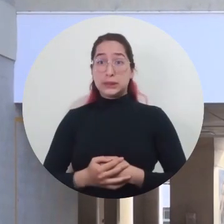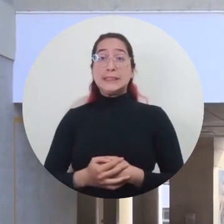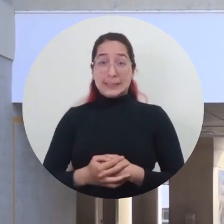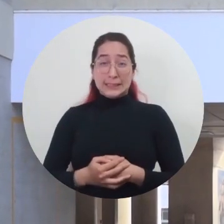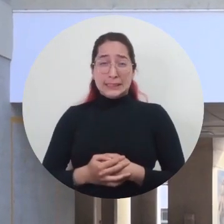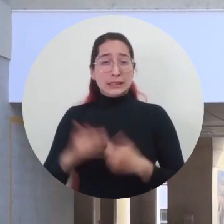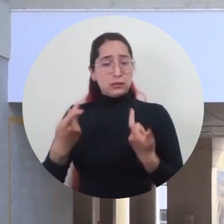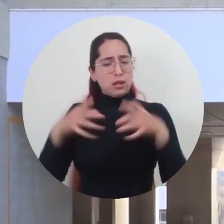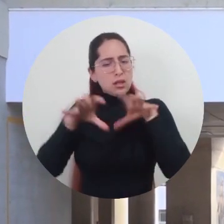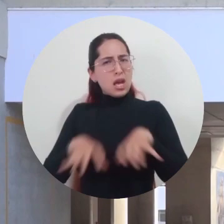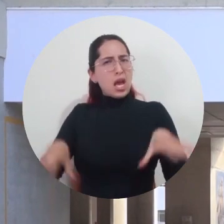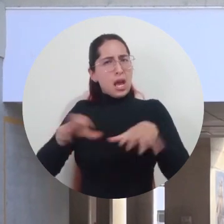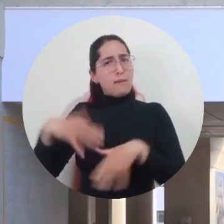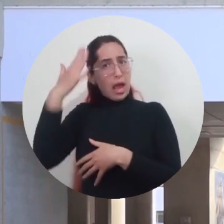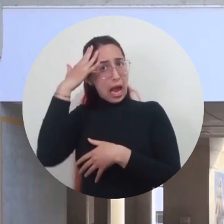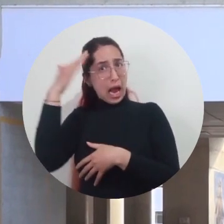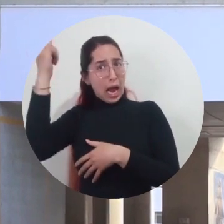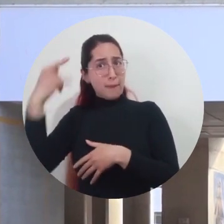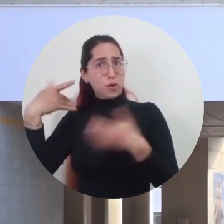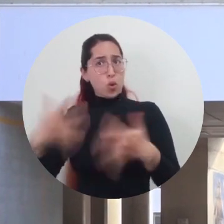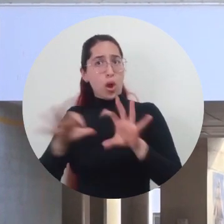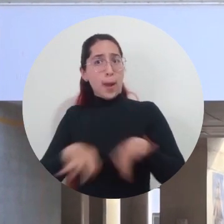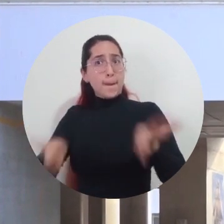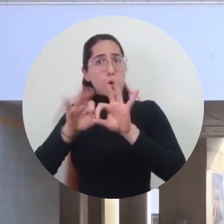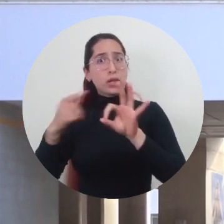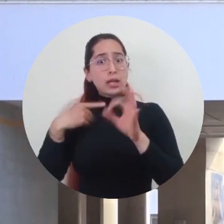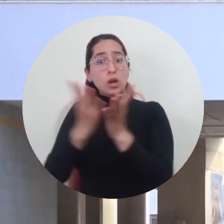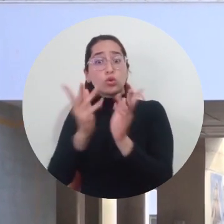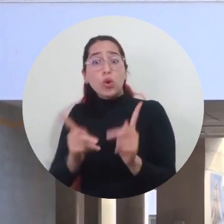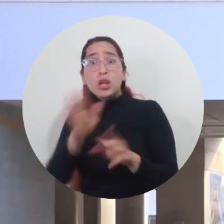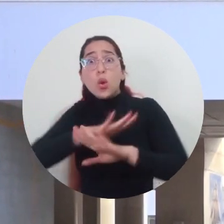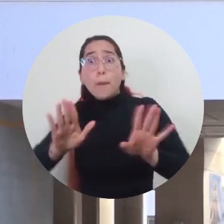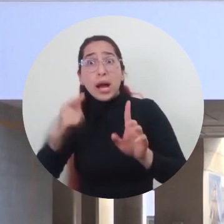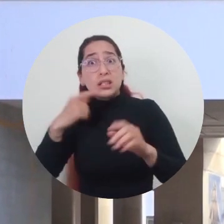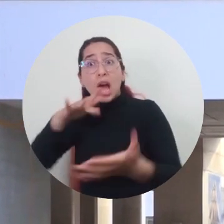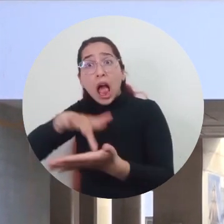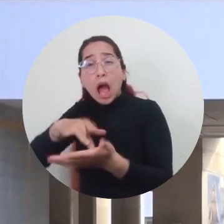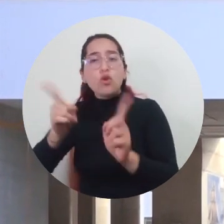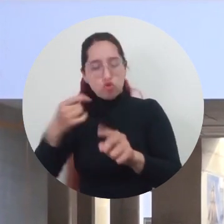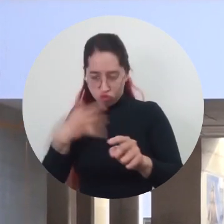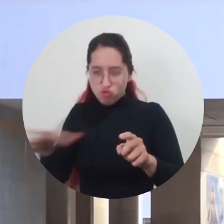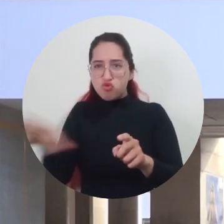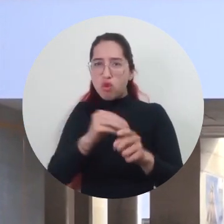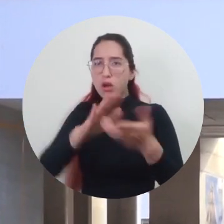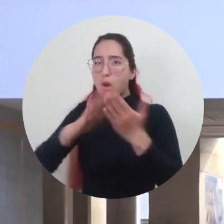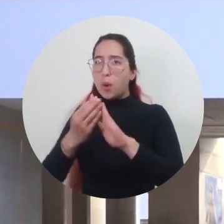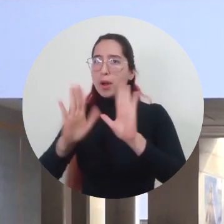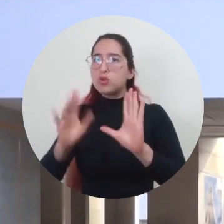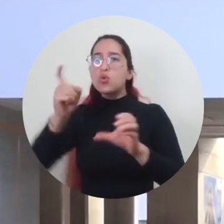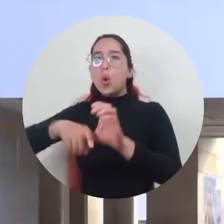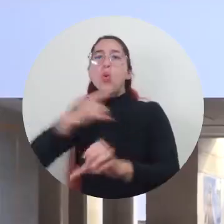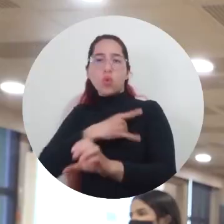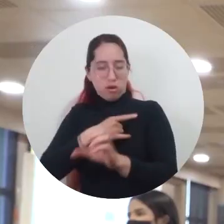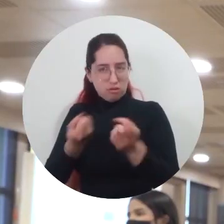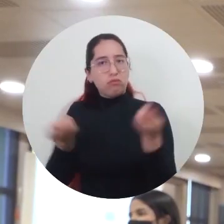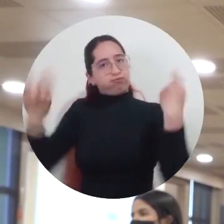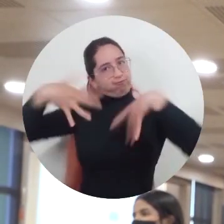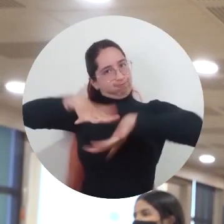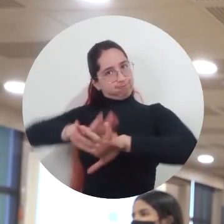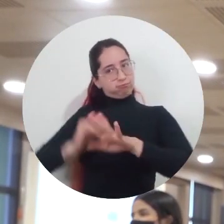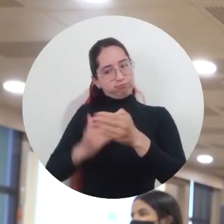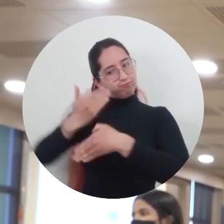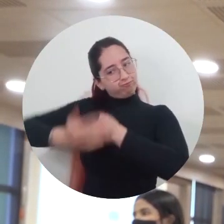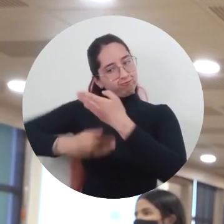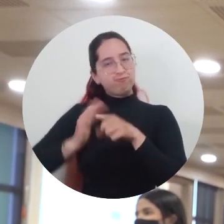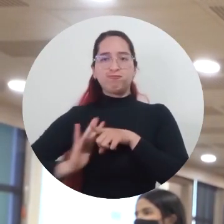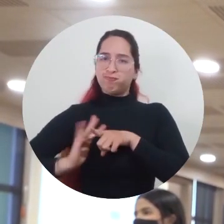una actividad académica importante para que no solamente los estudiantes sino toda la comunidad universitaria se integre a